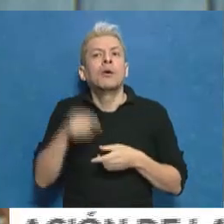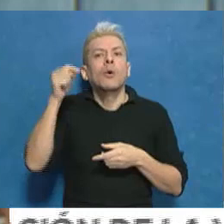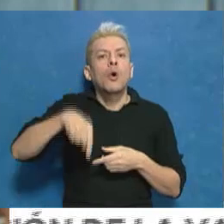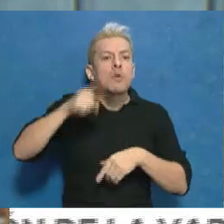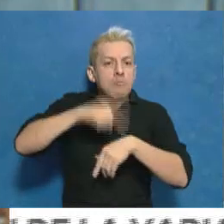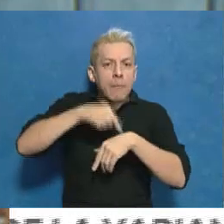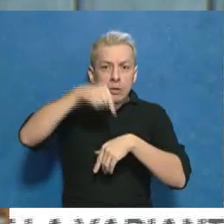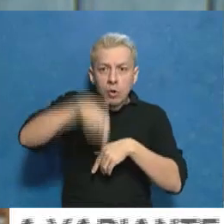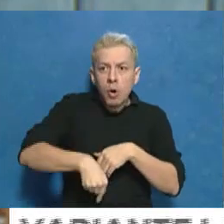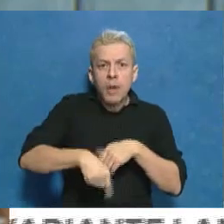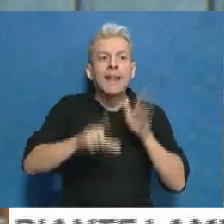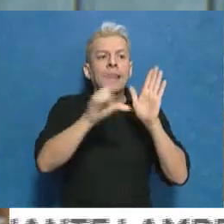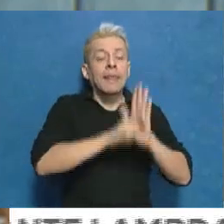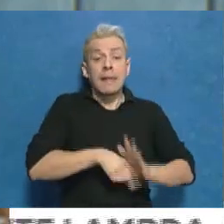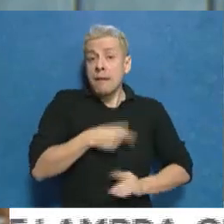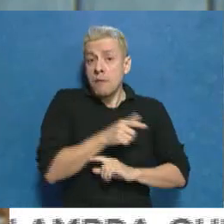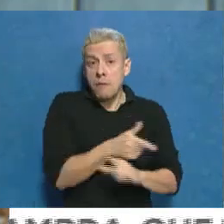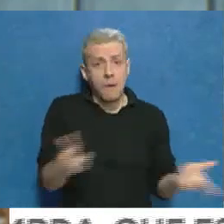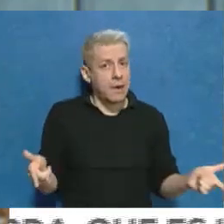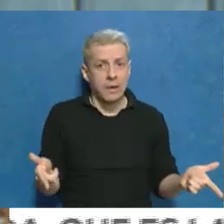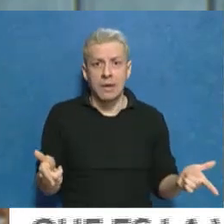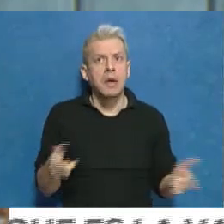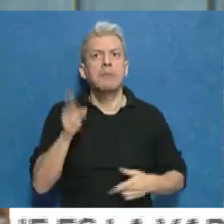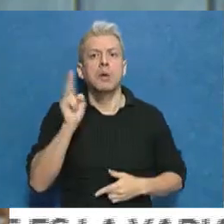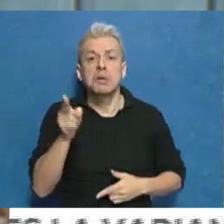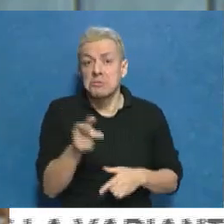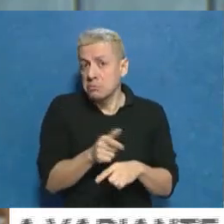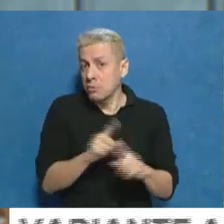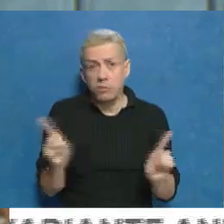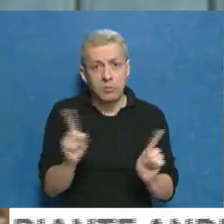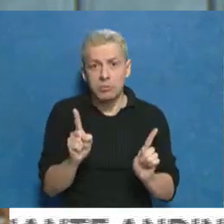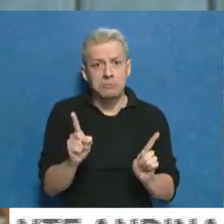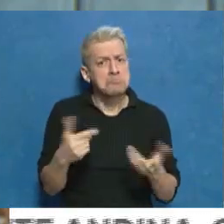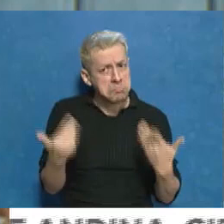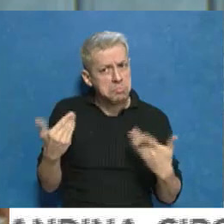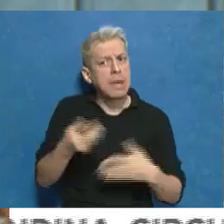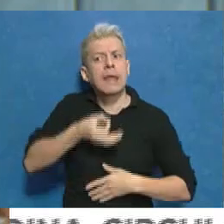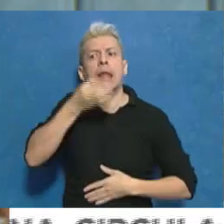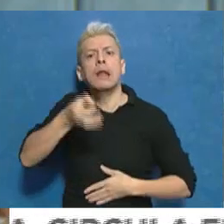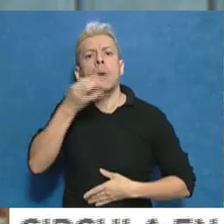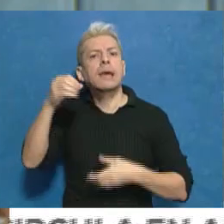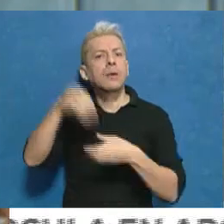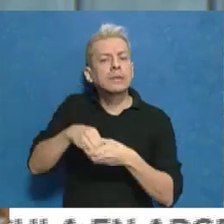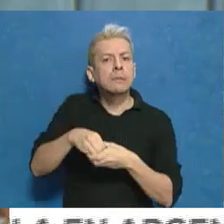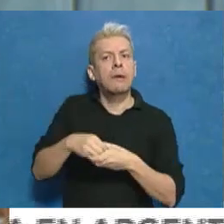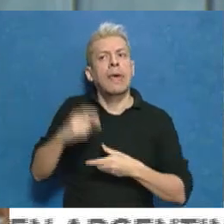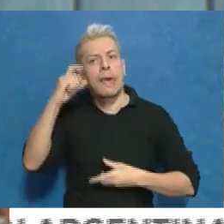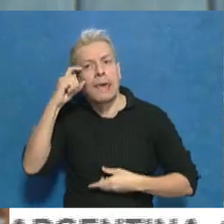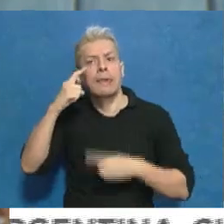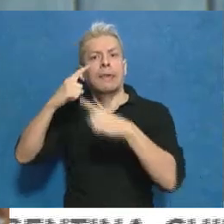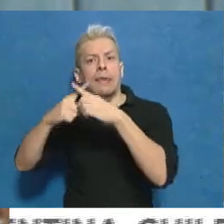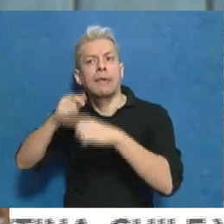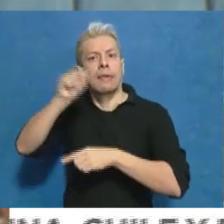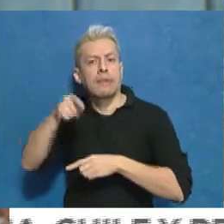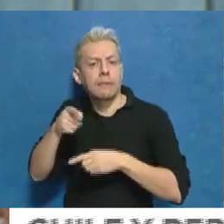este momento, ninguna legislación, ninguna resolución que prohíba el uso del lenguaje inclusivo, que es un derecho y que está